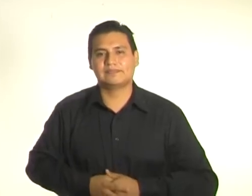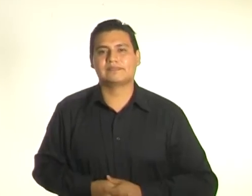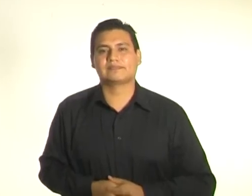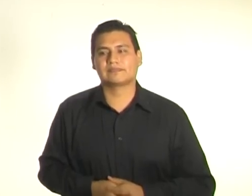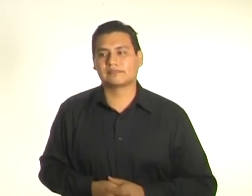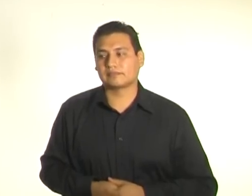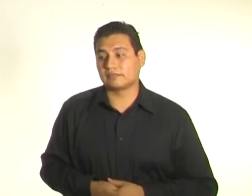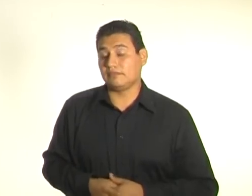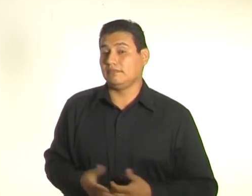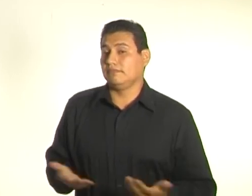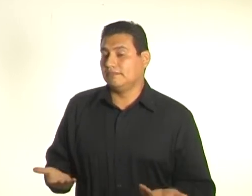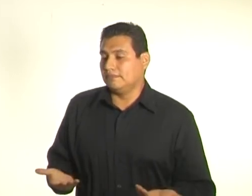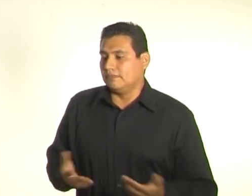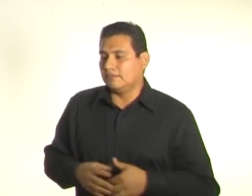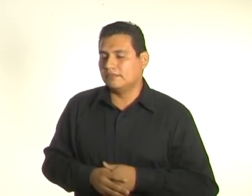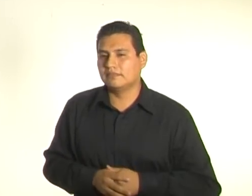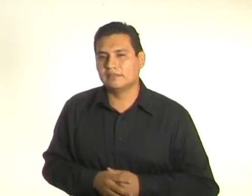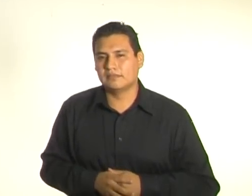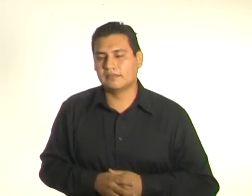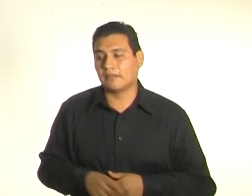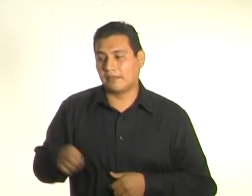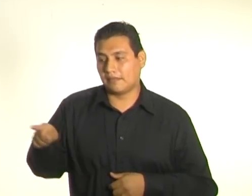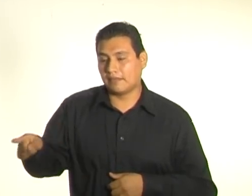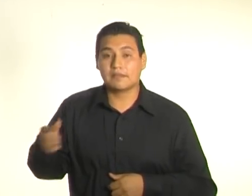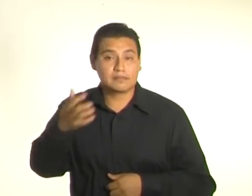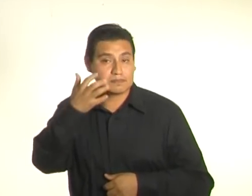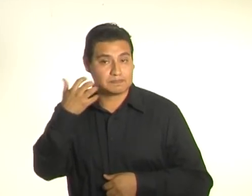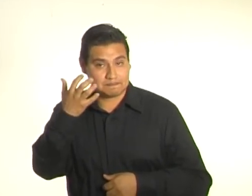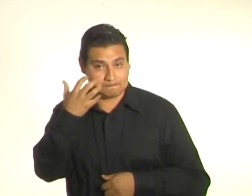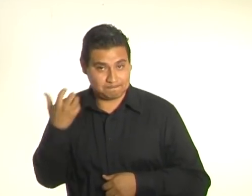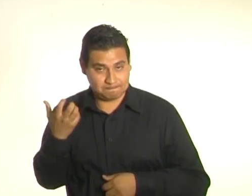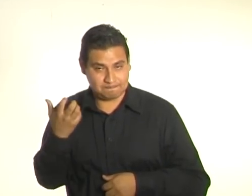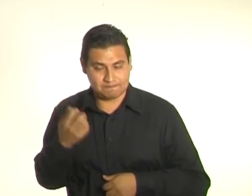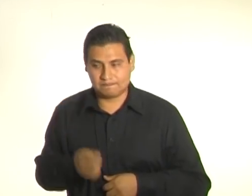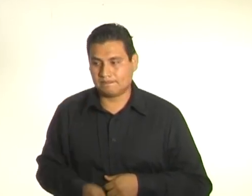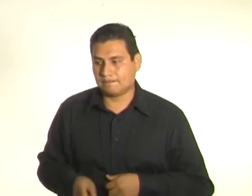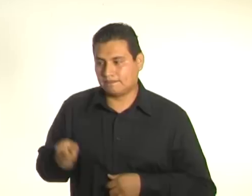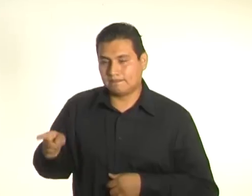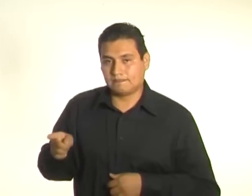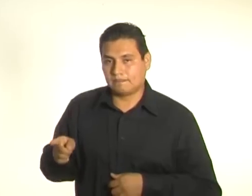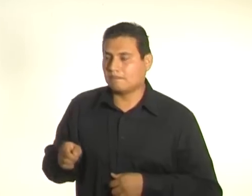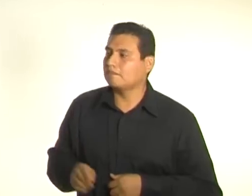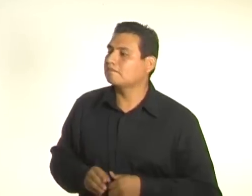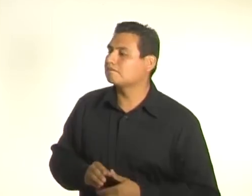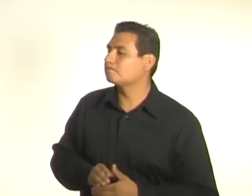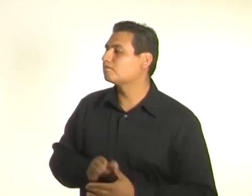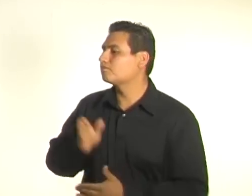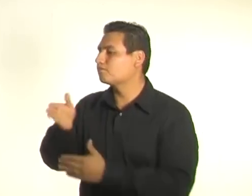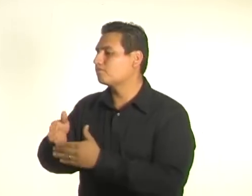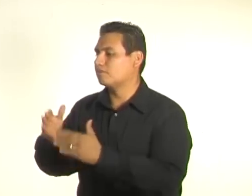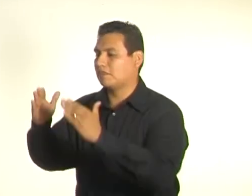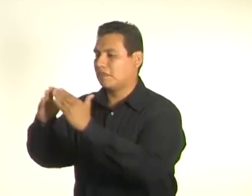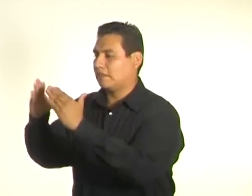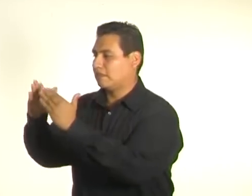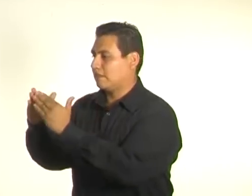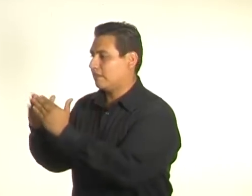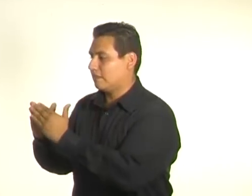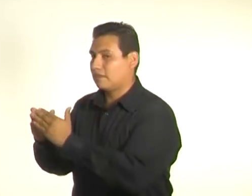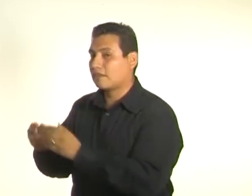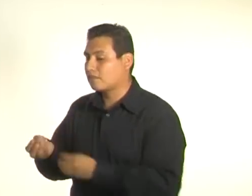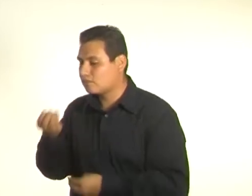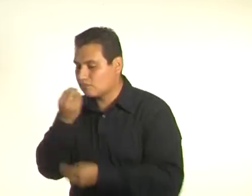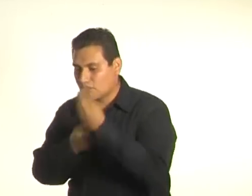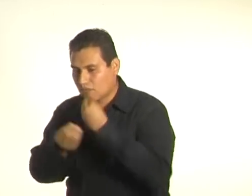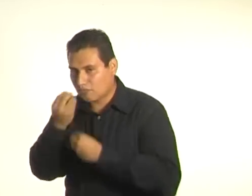Eso sí, a Sixto le costaba lo suyo cenar seis veces. ¿O piensan que es